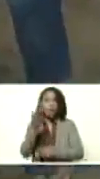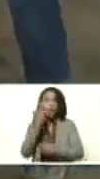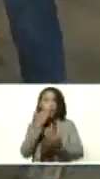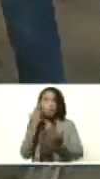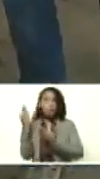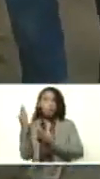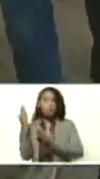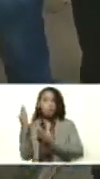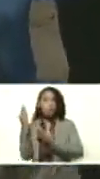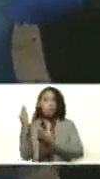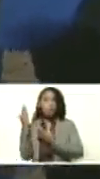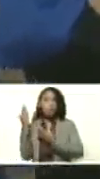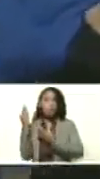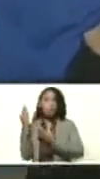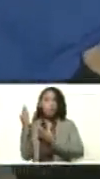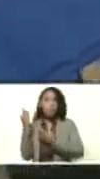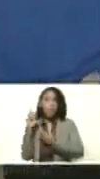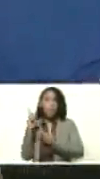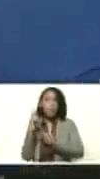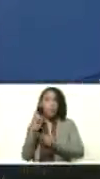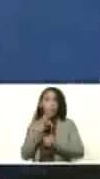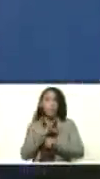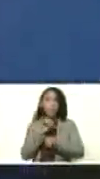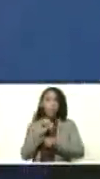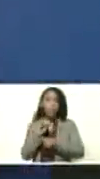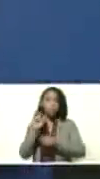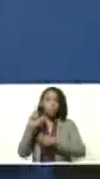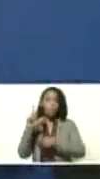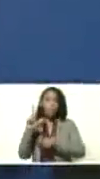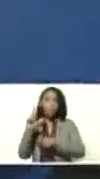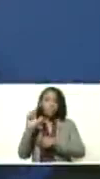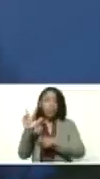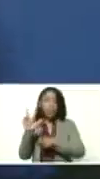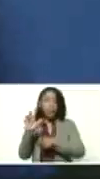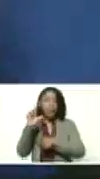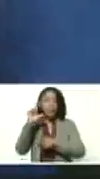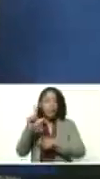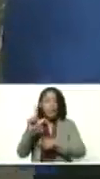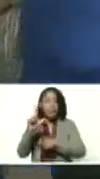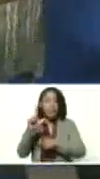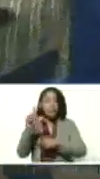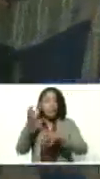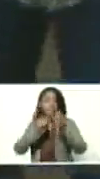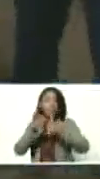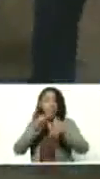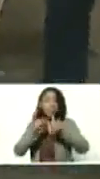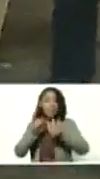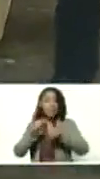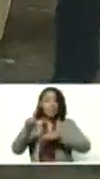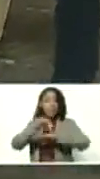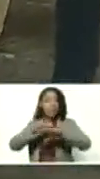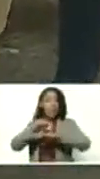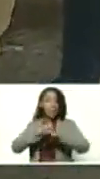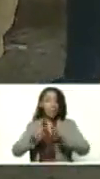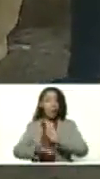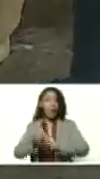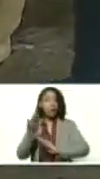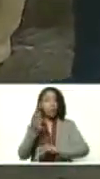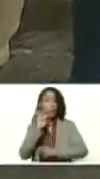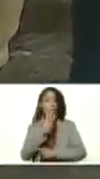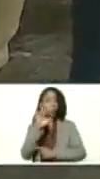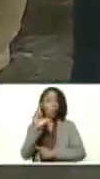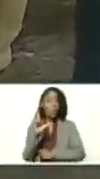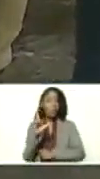O que ahora, presidente, da 3.3 litros promedio de leche, también con un contenido graso bastante alto. 4 litros